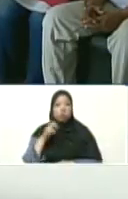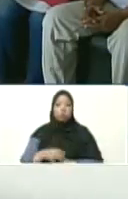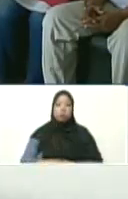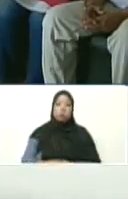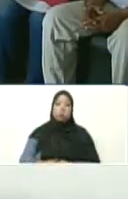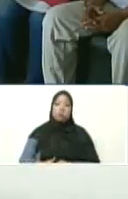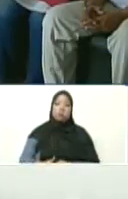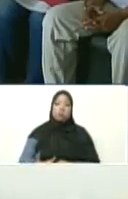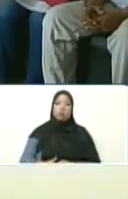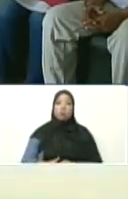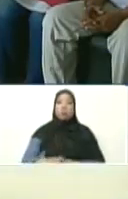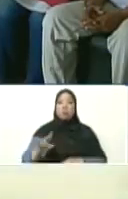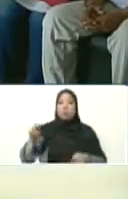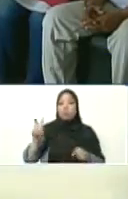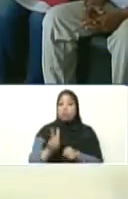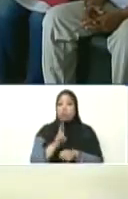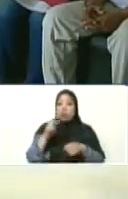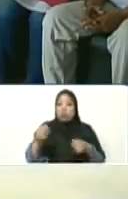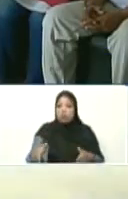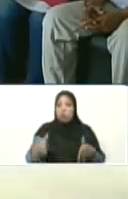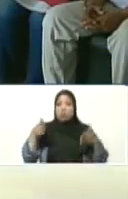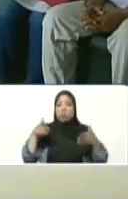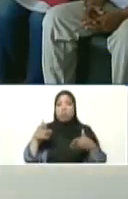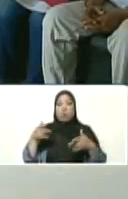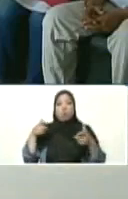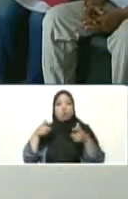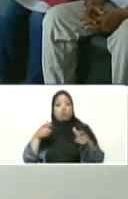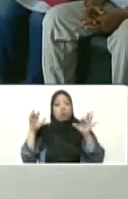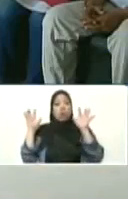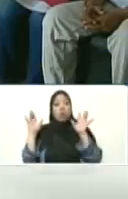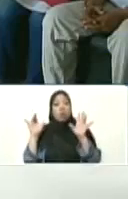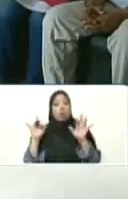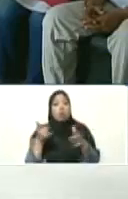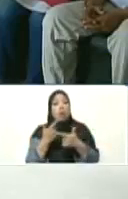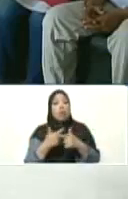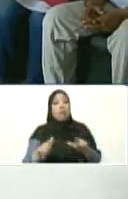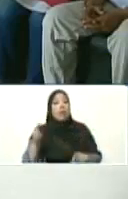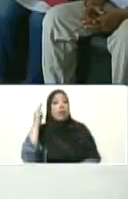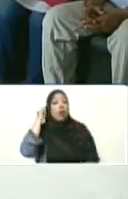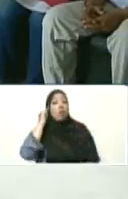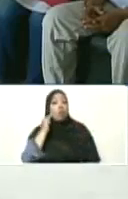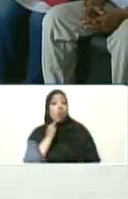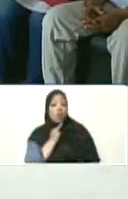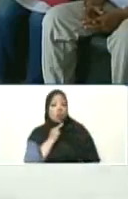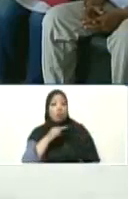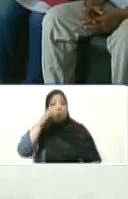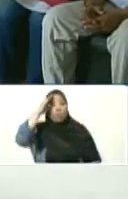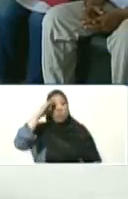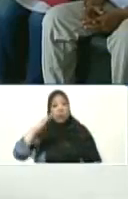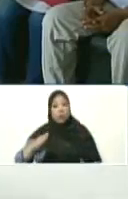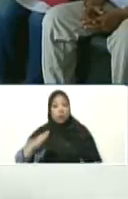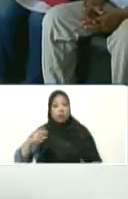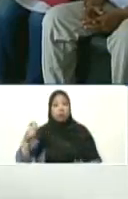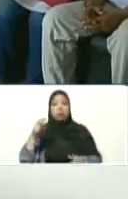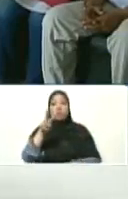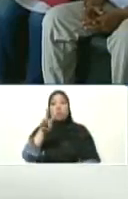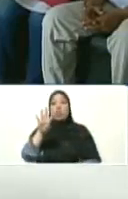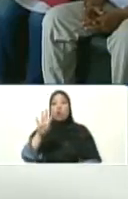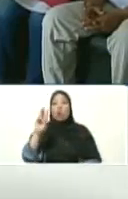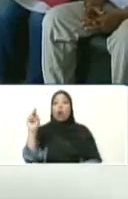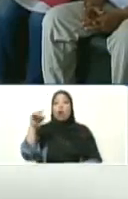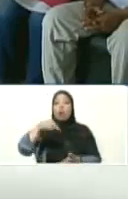los tambores por la victoria del ejército libertador de Simón Bolívar, aquel 24 de junio de